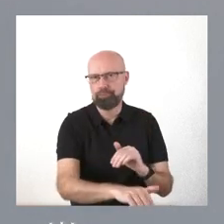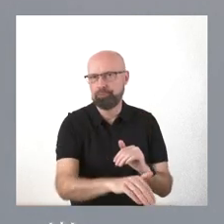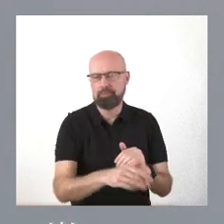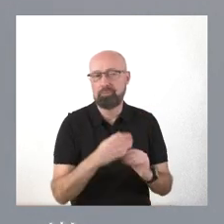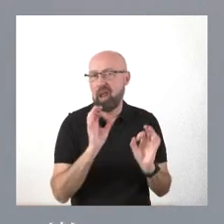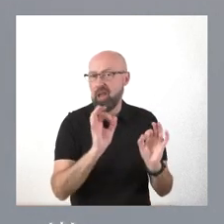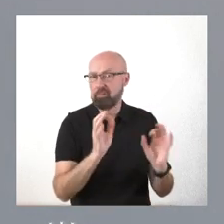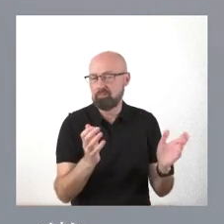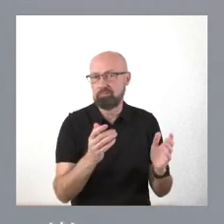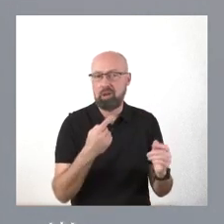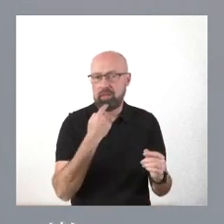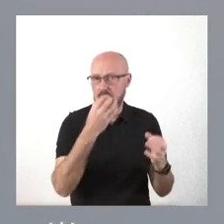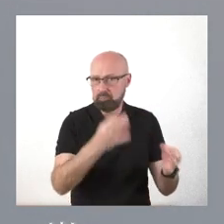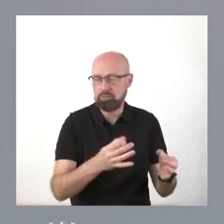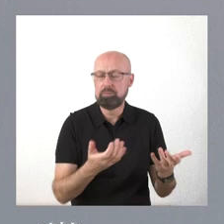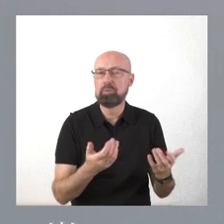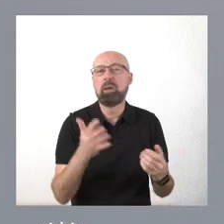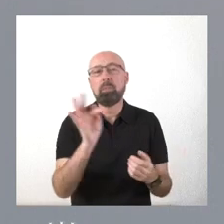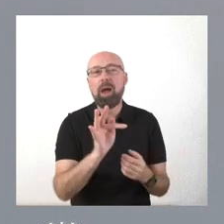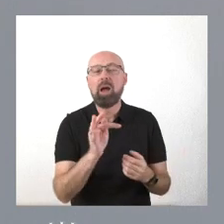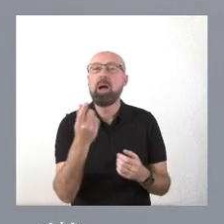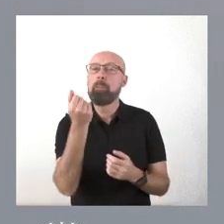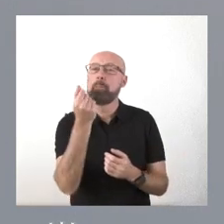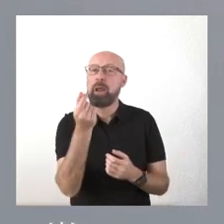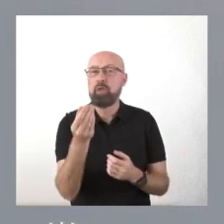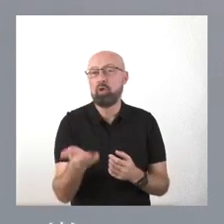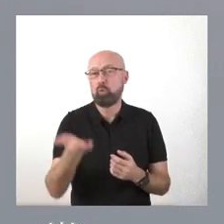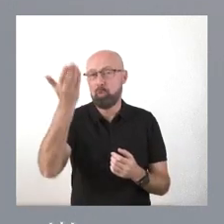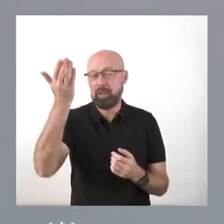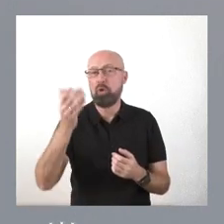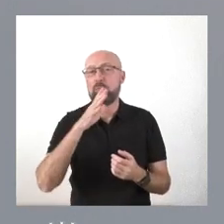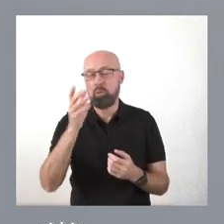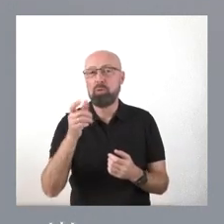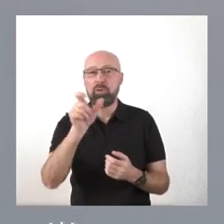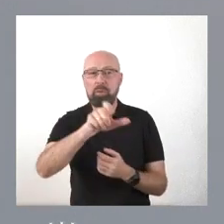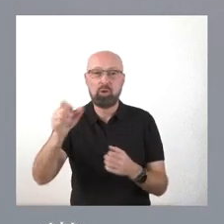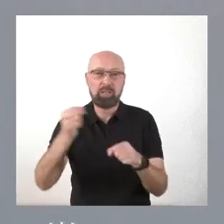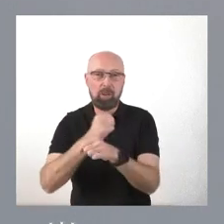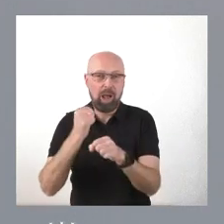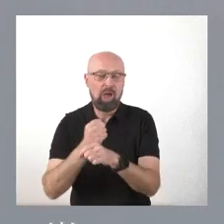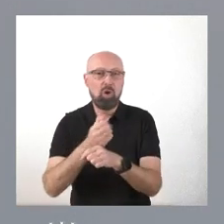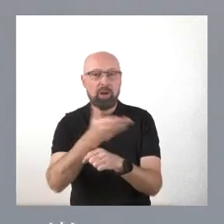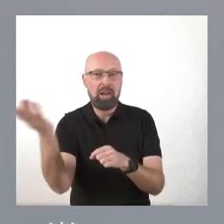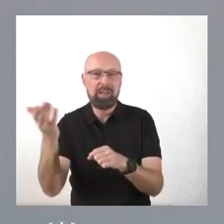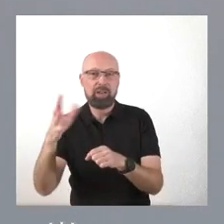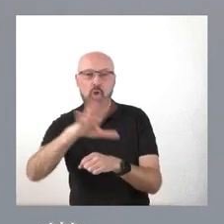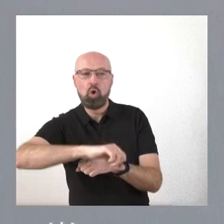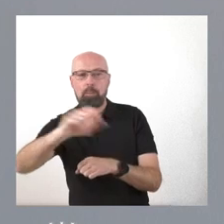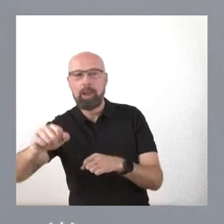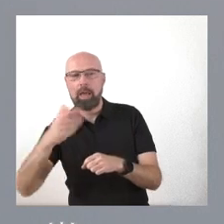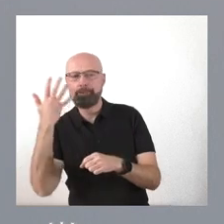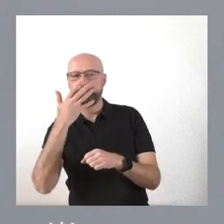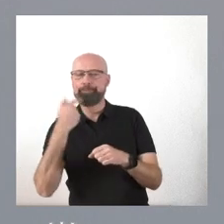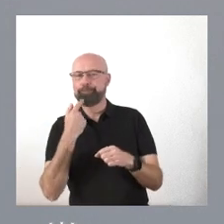El incremento de los precios ha deteriorado de forma muy importante el poder adquisitivo de muchos trabajadores y, por tanto, su capacidad de compra y su capacidad de